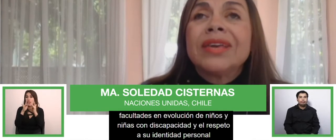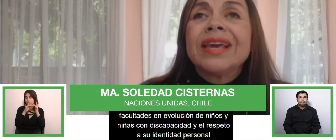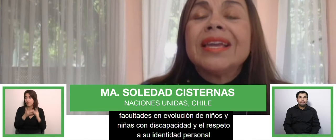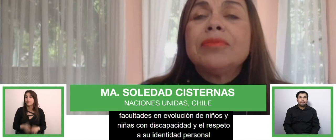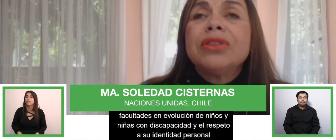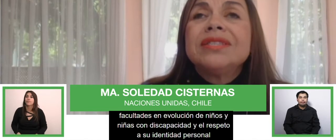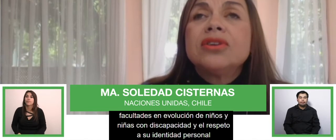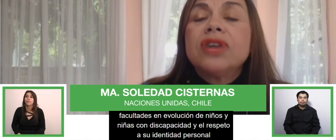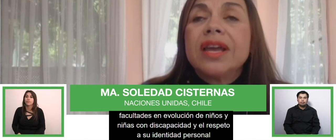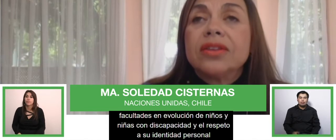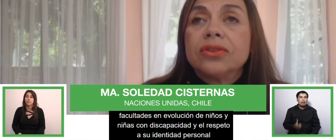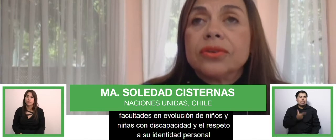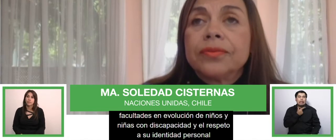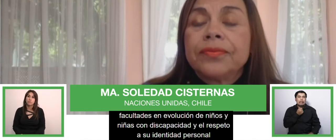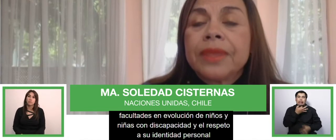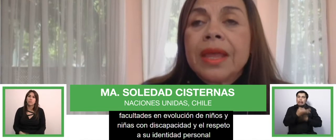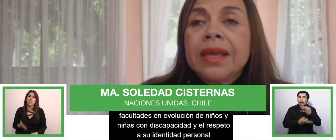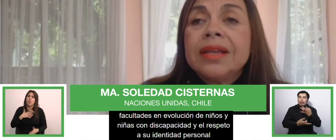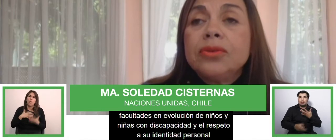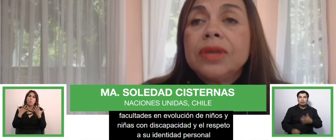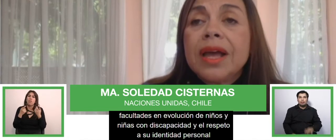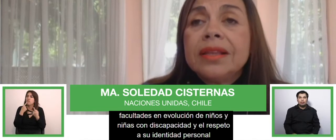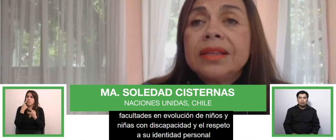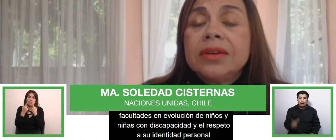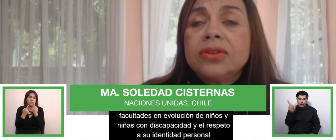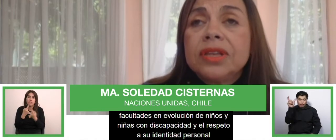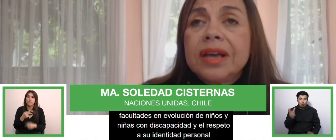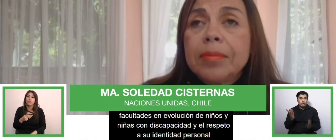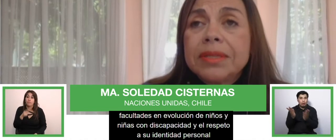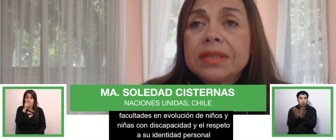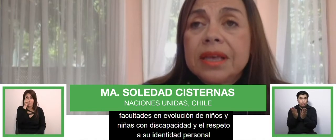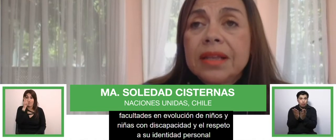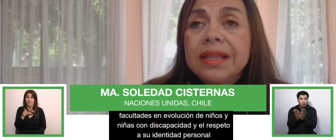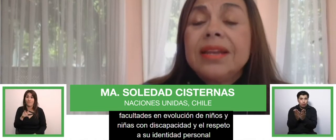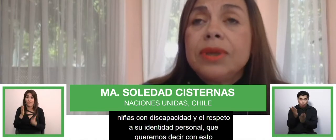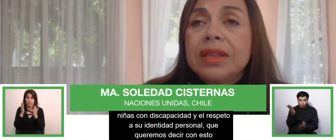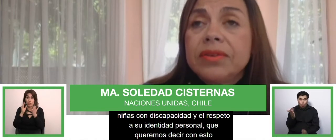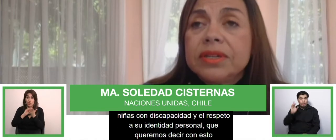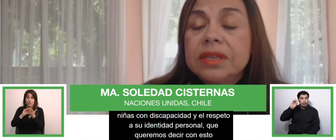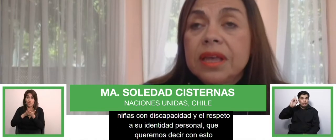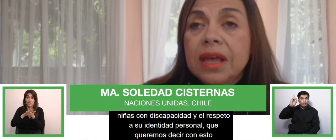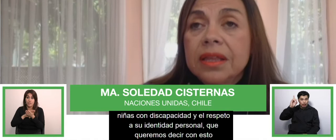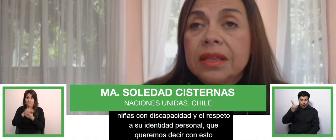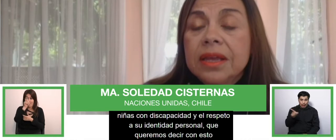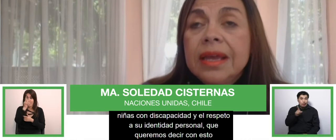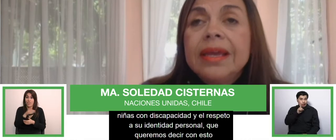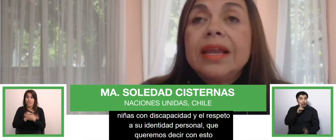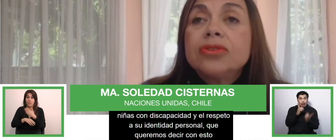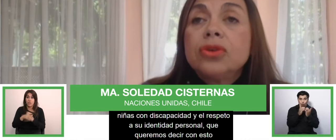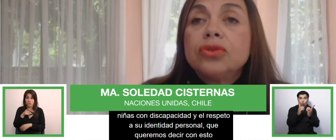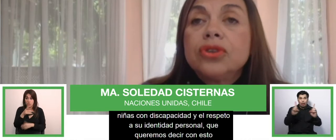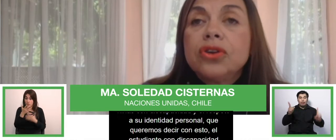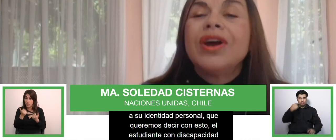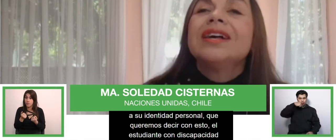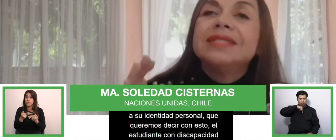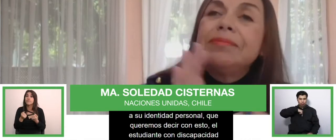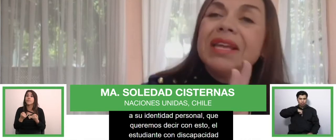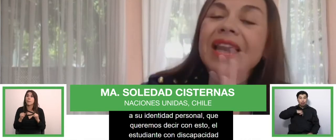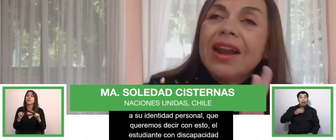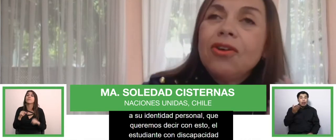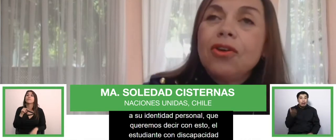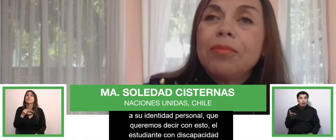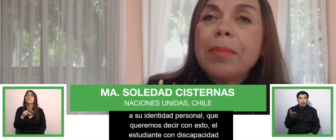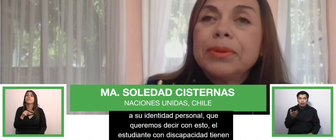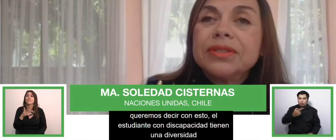¿Qué queremos decir con esto? Que el estudiante con discapacidad tiene una diversidad y la solución no es